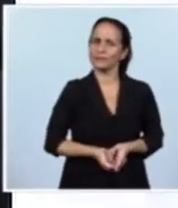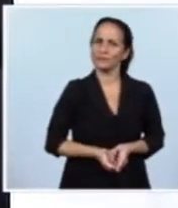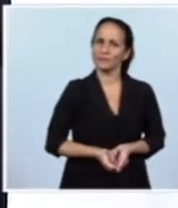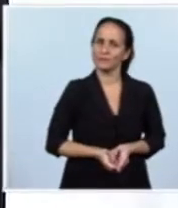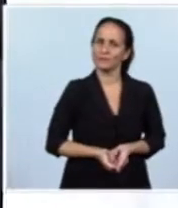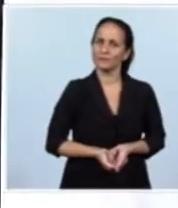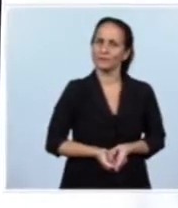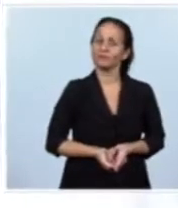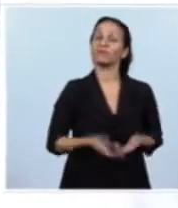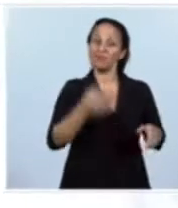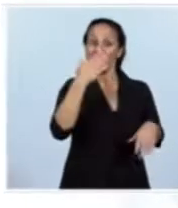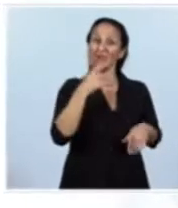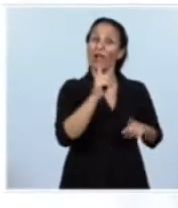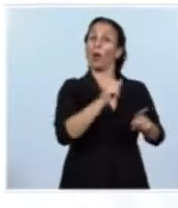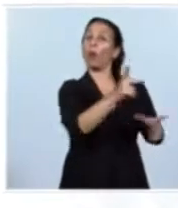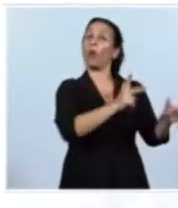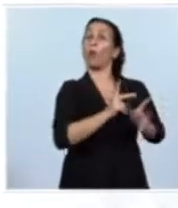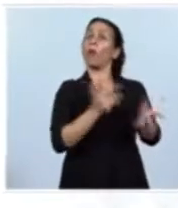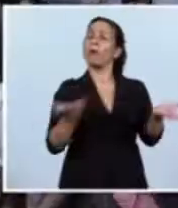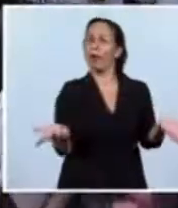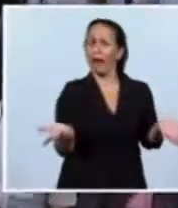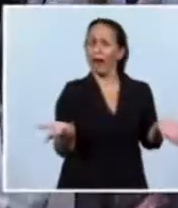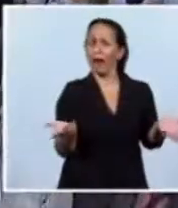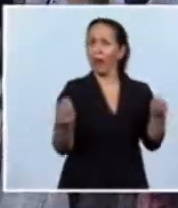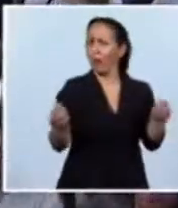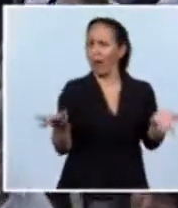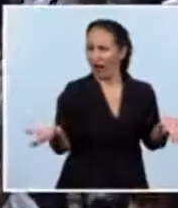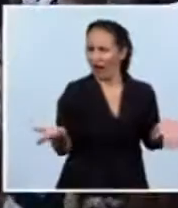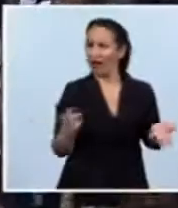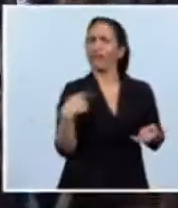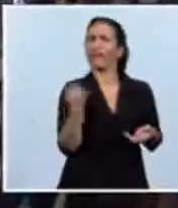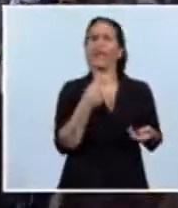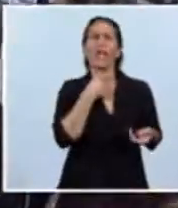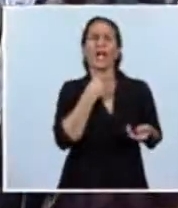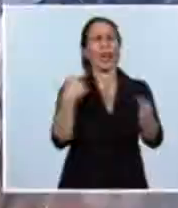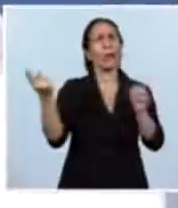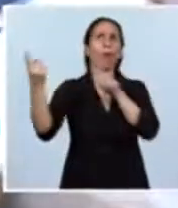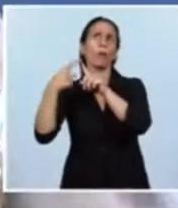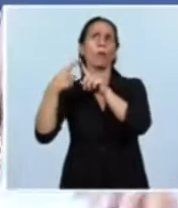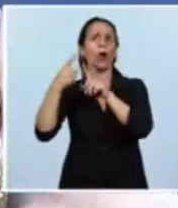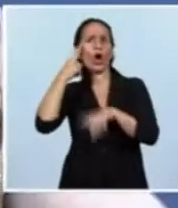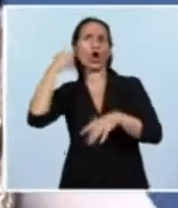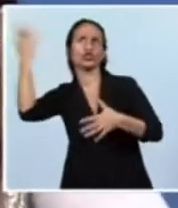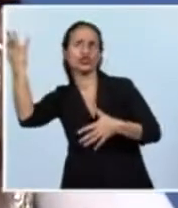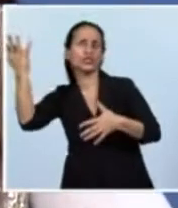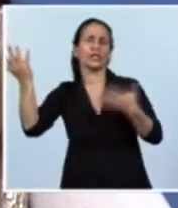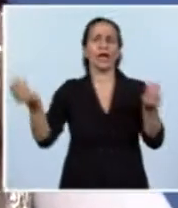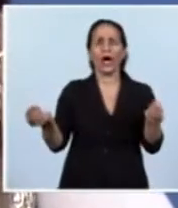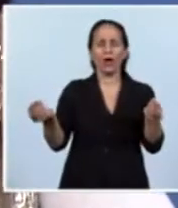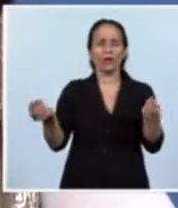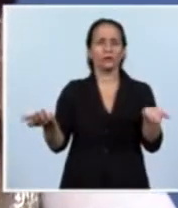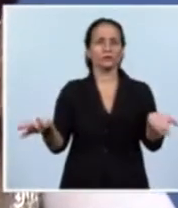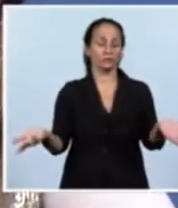Después nos dicen para qué queremos tener relaciones con China, la verdad que